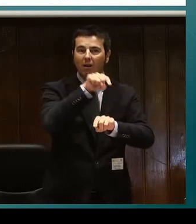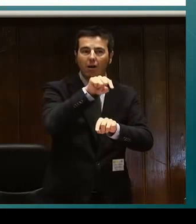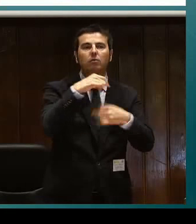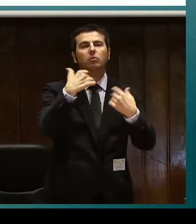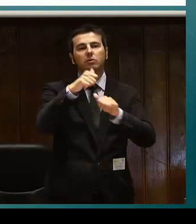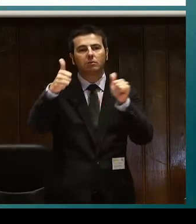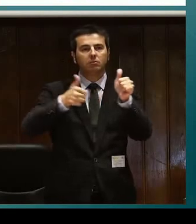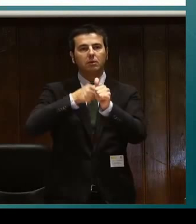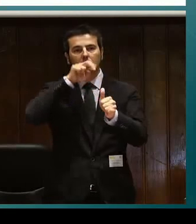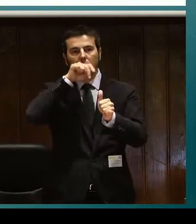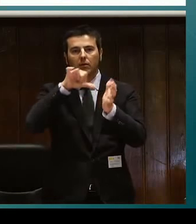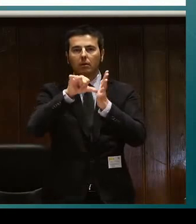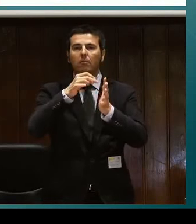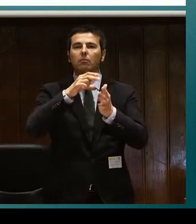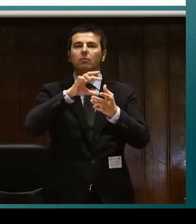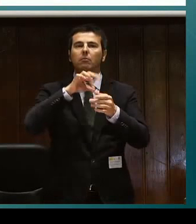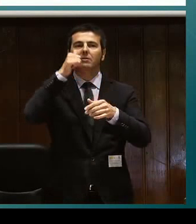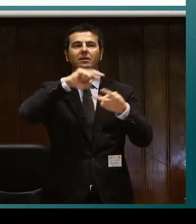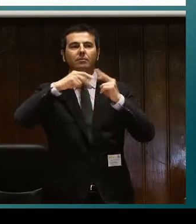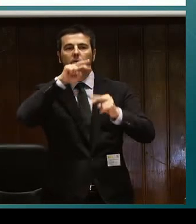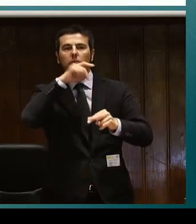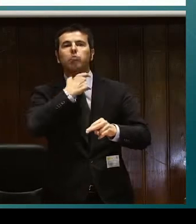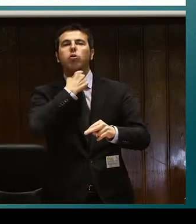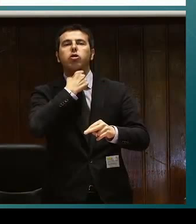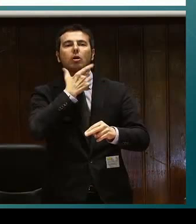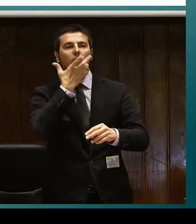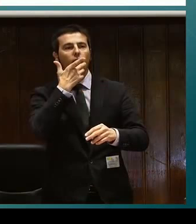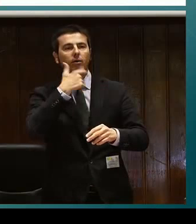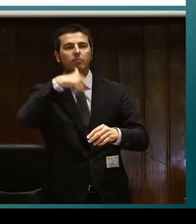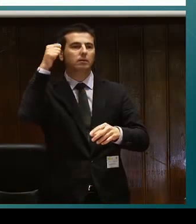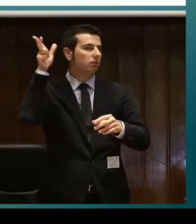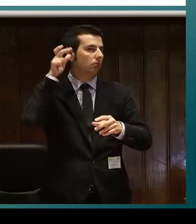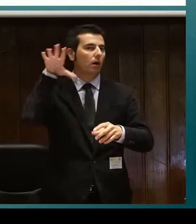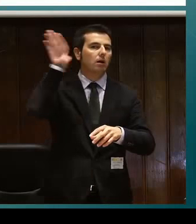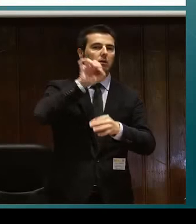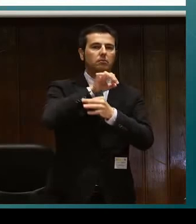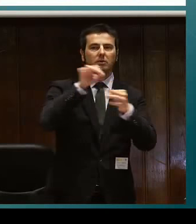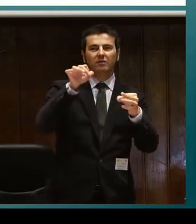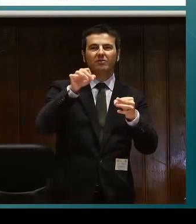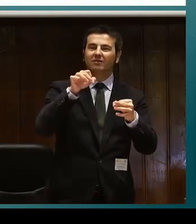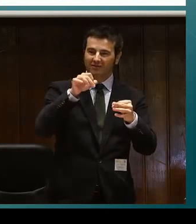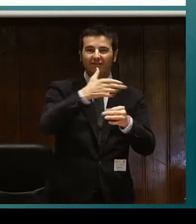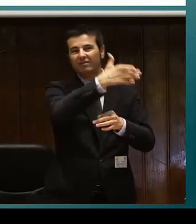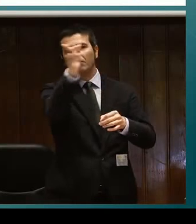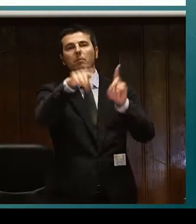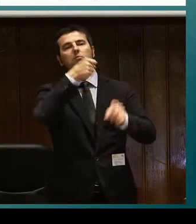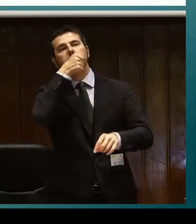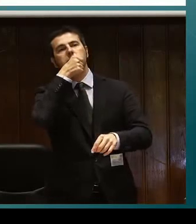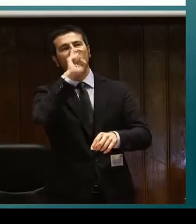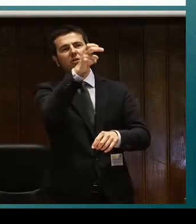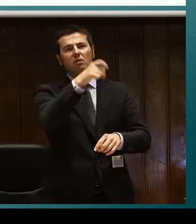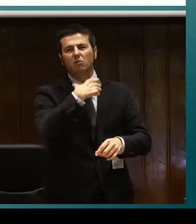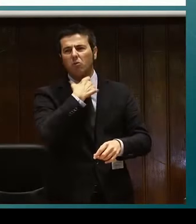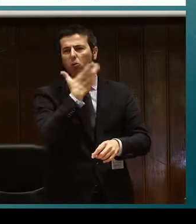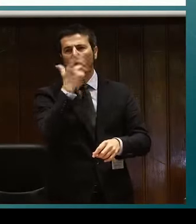Hay personas que tienen problemas auditivos que simplemente con que el interlocutor esté más cerca ya pueden oír y otras que tienen